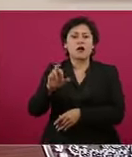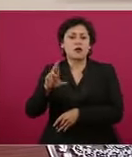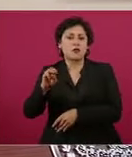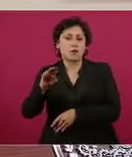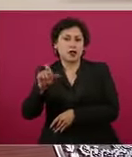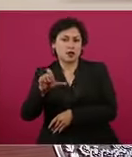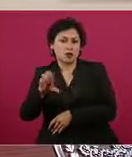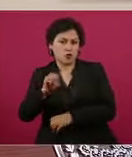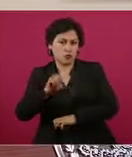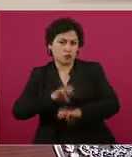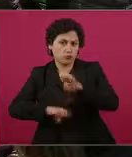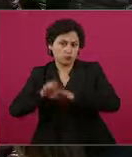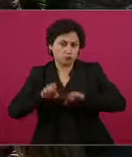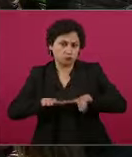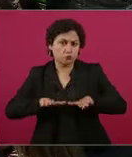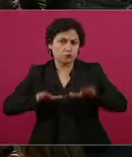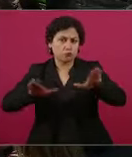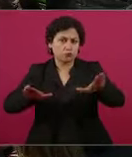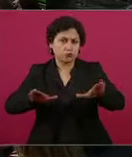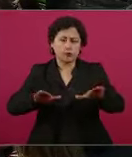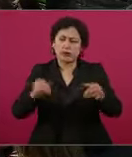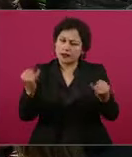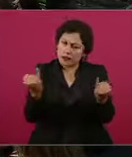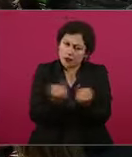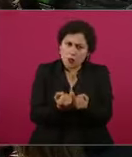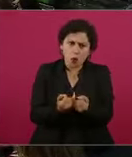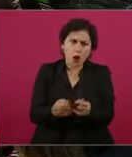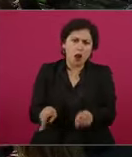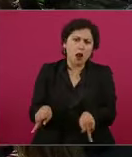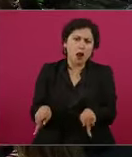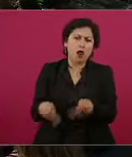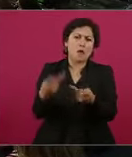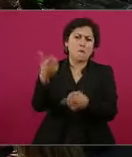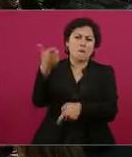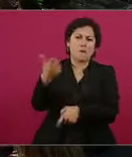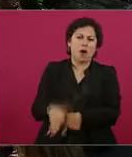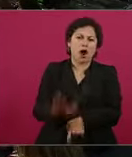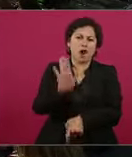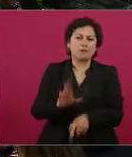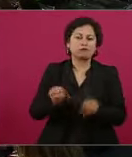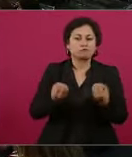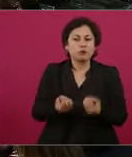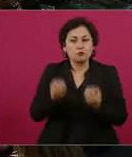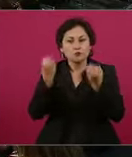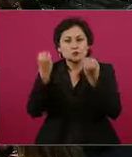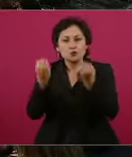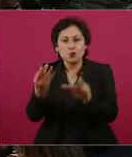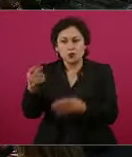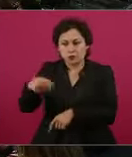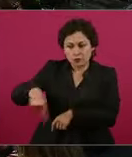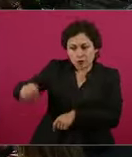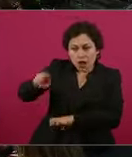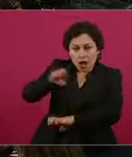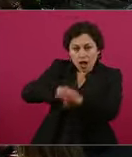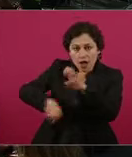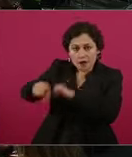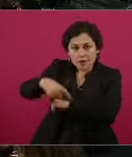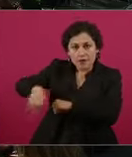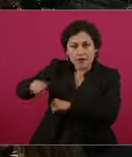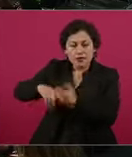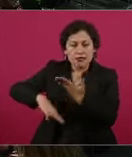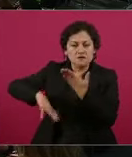a todos los que habían participado en contra nuestra en la elección